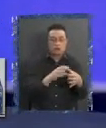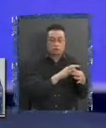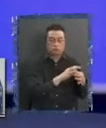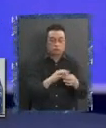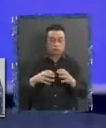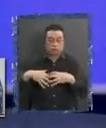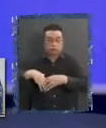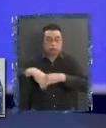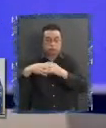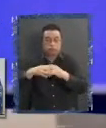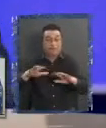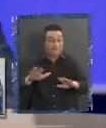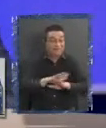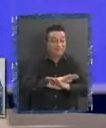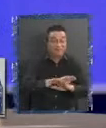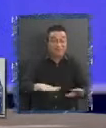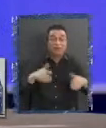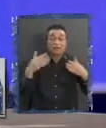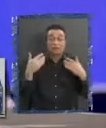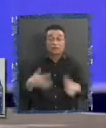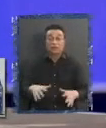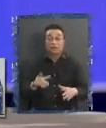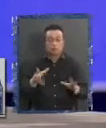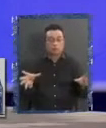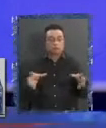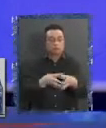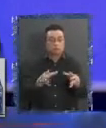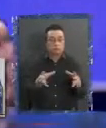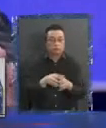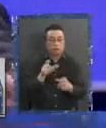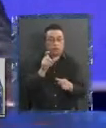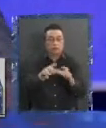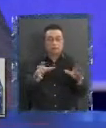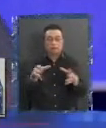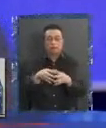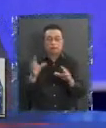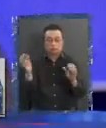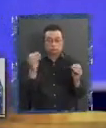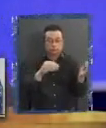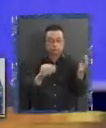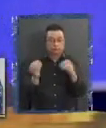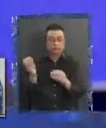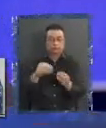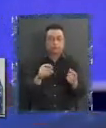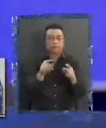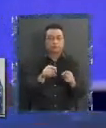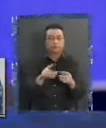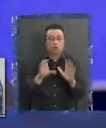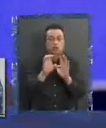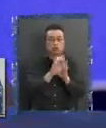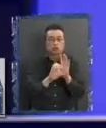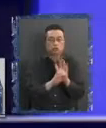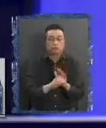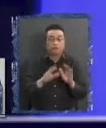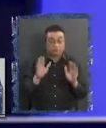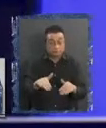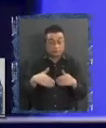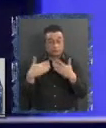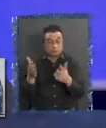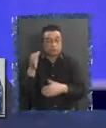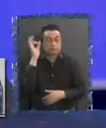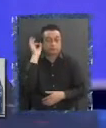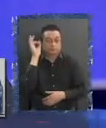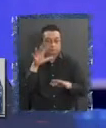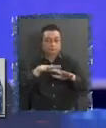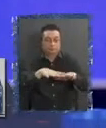en definitiva de agrupar las piezas de que se compone la constitución ¿y después va al pleno? después del pleno